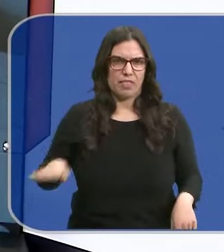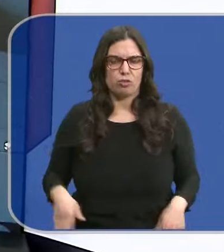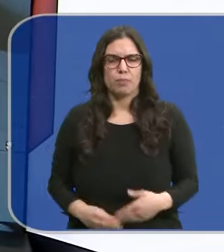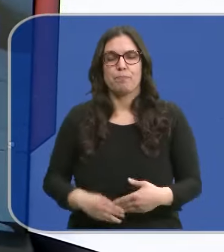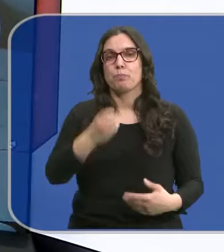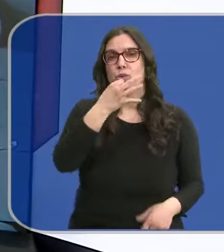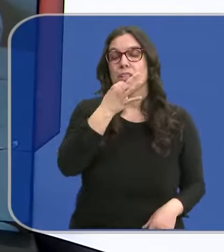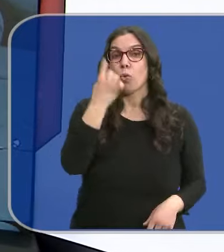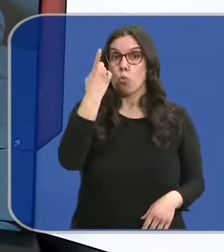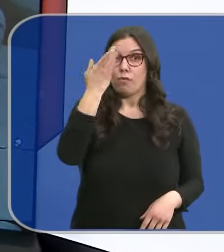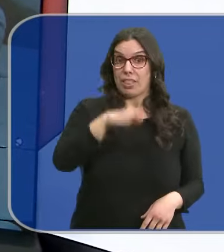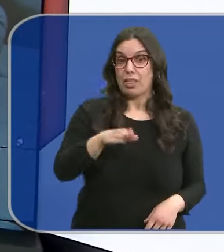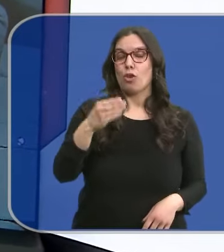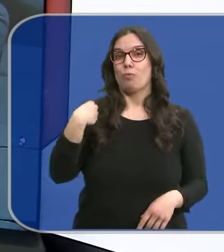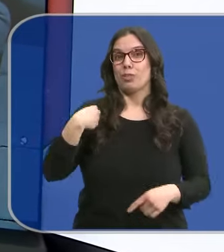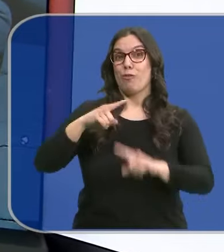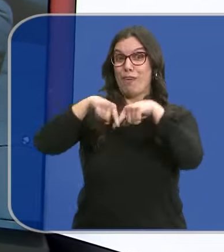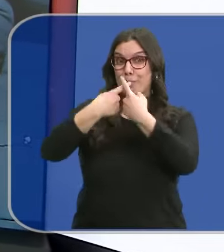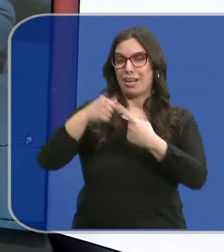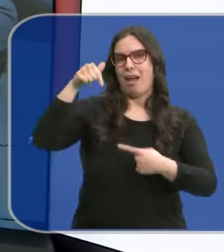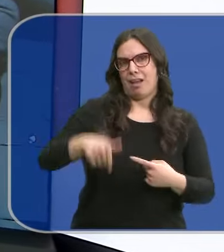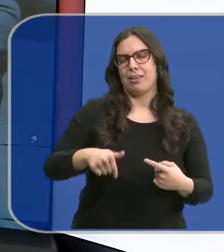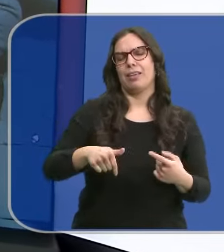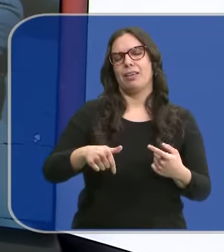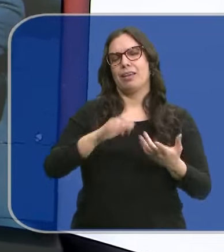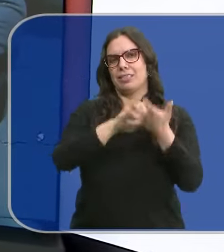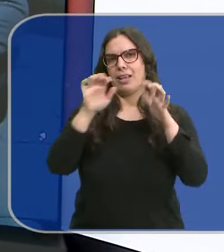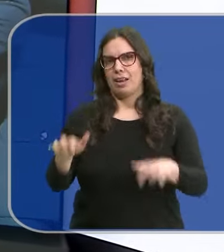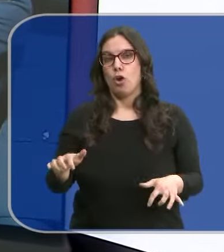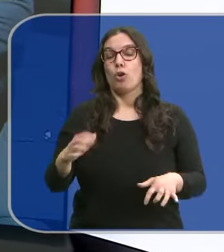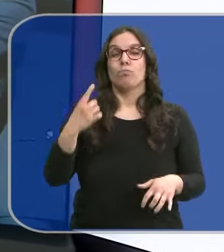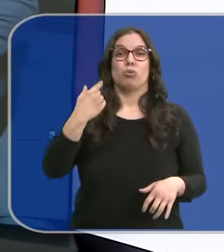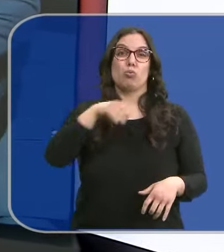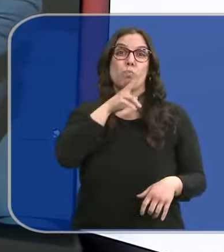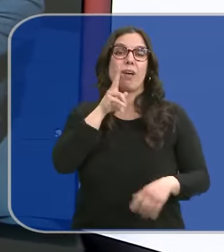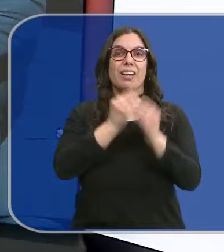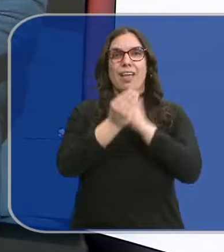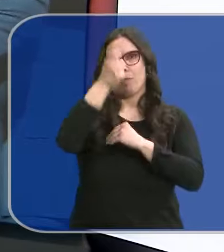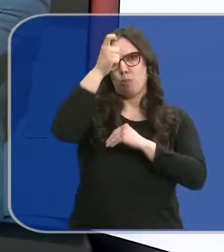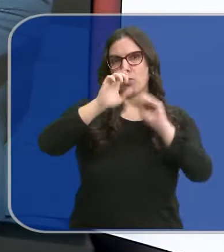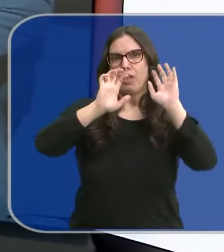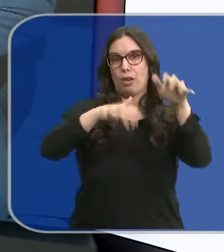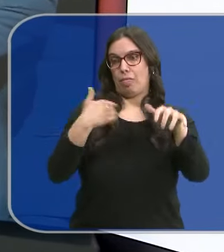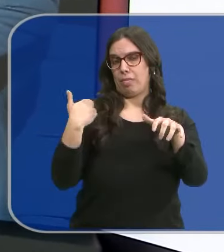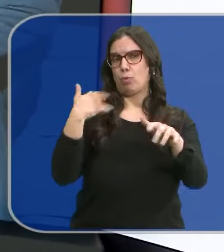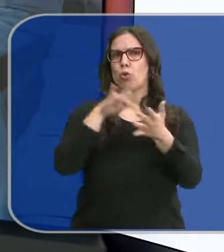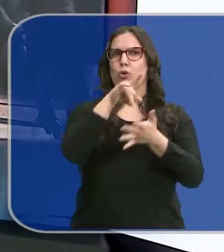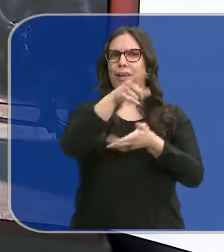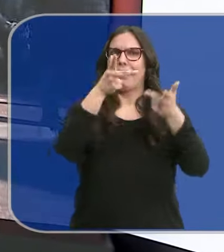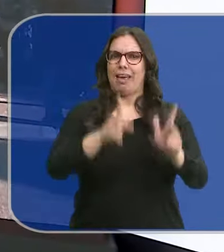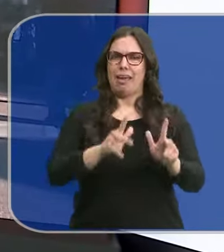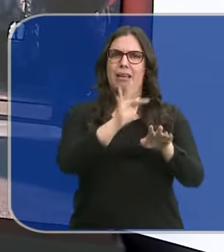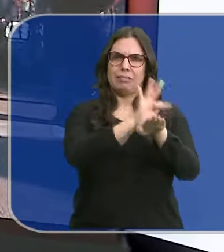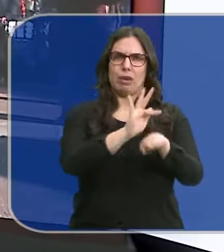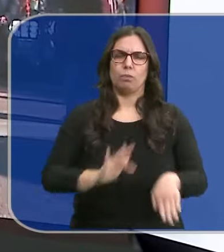Buenas tardes, uno de los fallecidos tenía raíces leonesas. Su madre nació en Nogarejas y allí hace unos minutos ha tenido lugar el entierro de este guardia